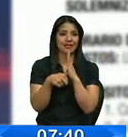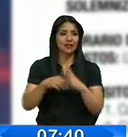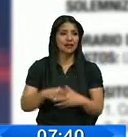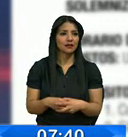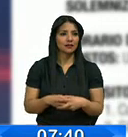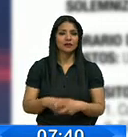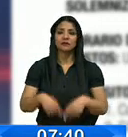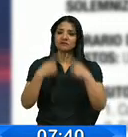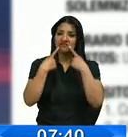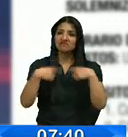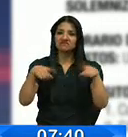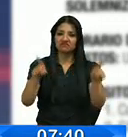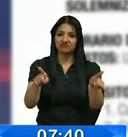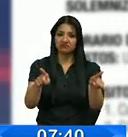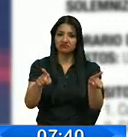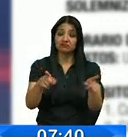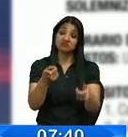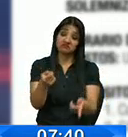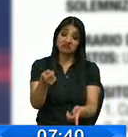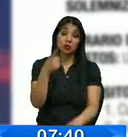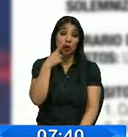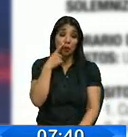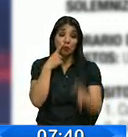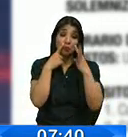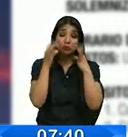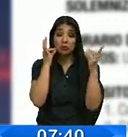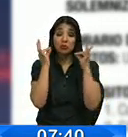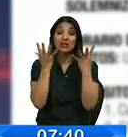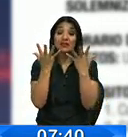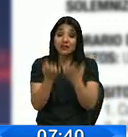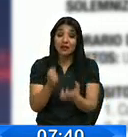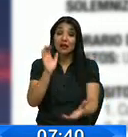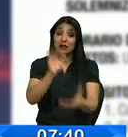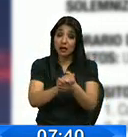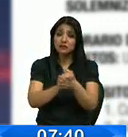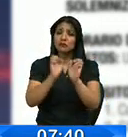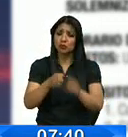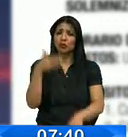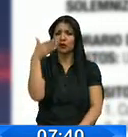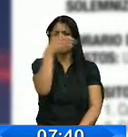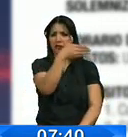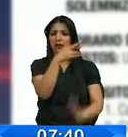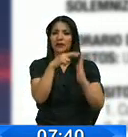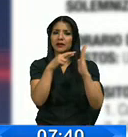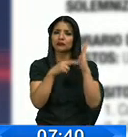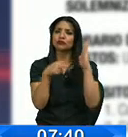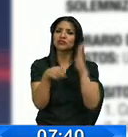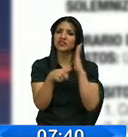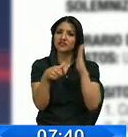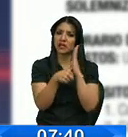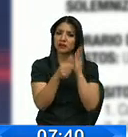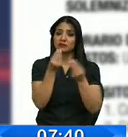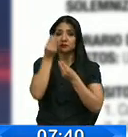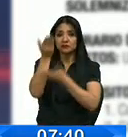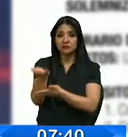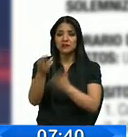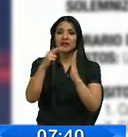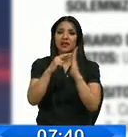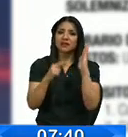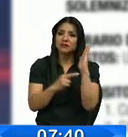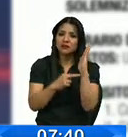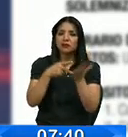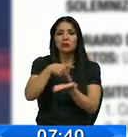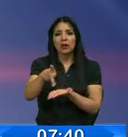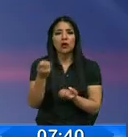comunica a las parejas del mismo sexo que deseen contraer matrimonio civil pueden acercarse a la institución para conocer los requisitos, costos y